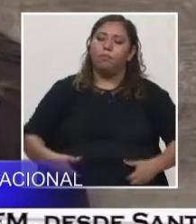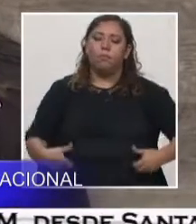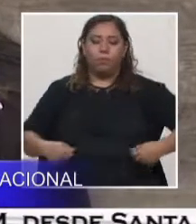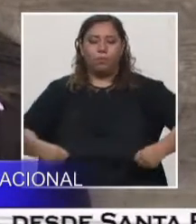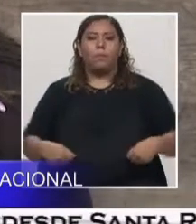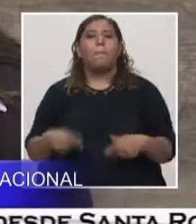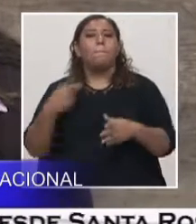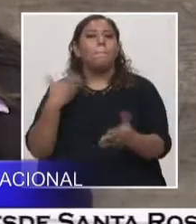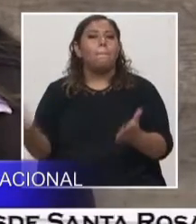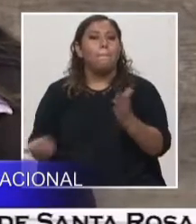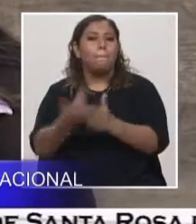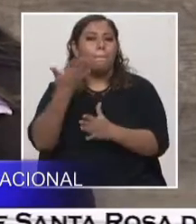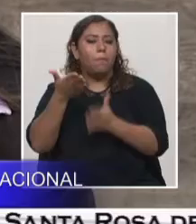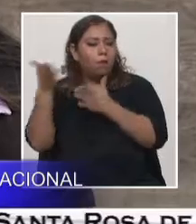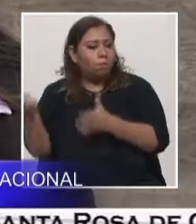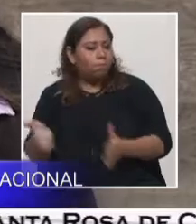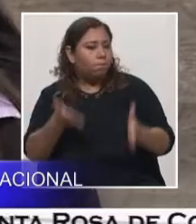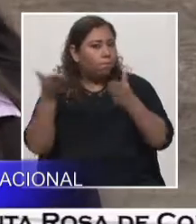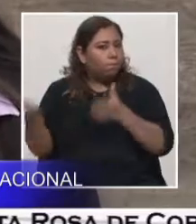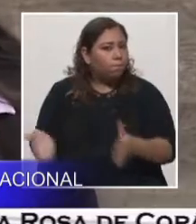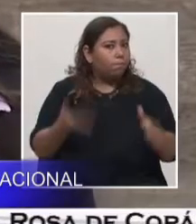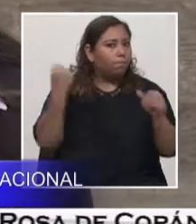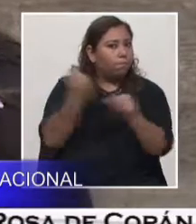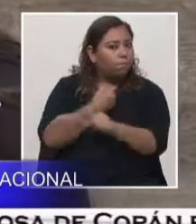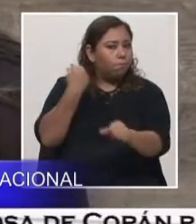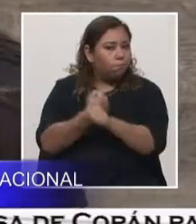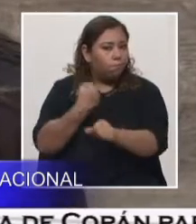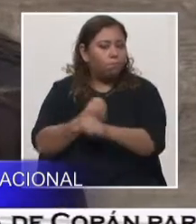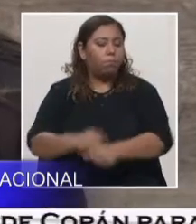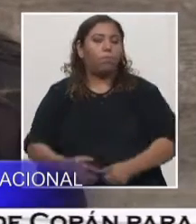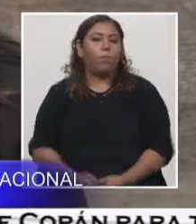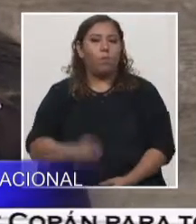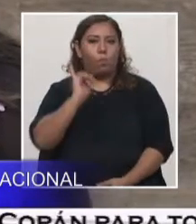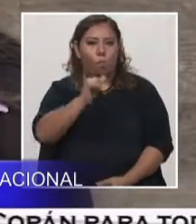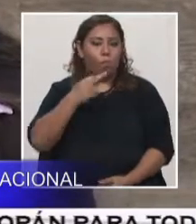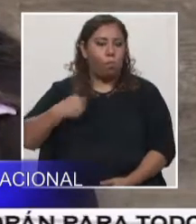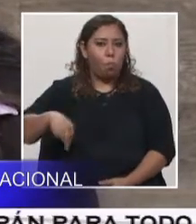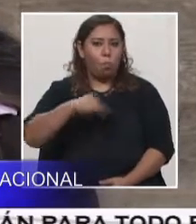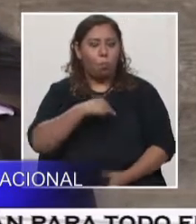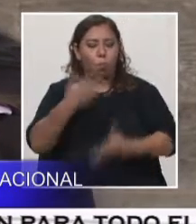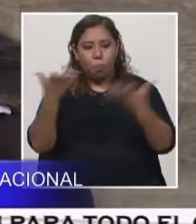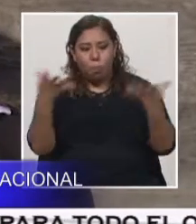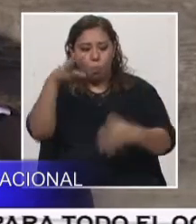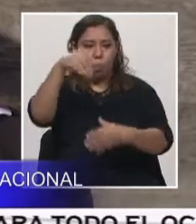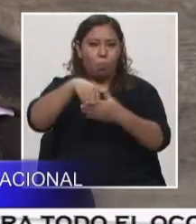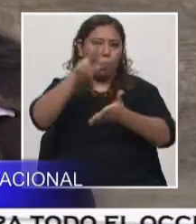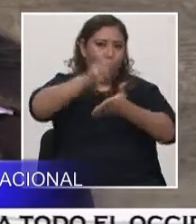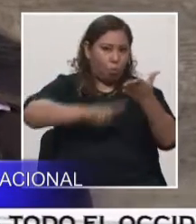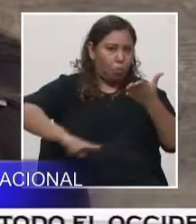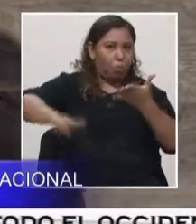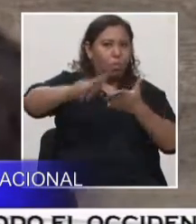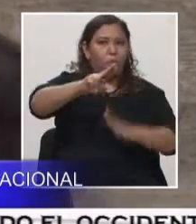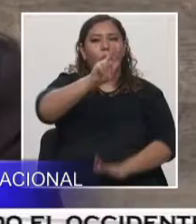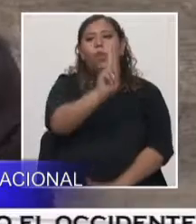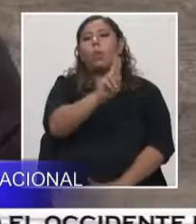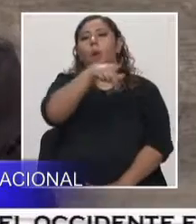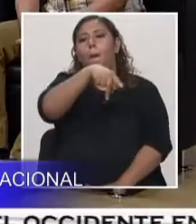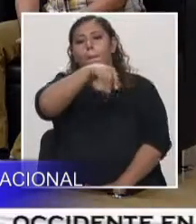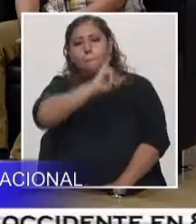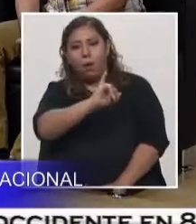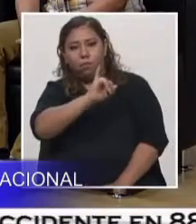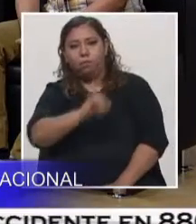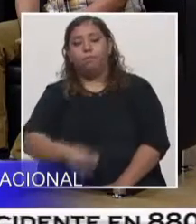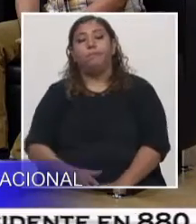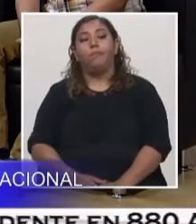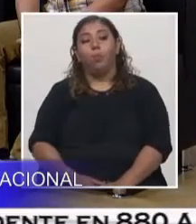acción en cuanto a lo que es la geología. Eso es lo que estamos haciendo dentro de la universidad. Es importante esa parte de responsabilidad social